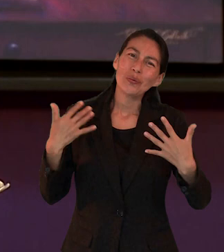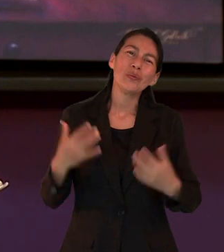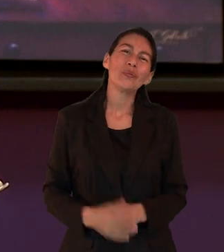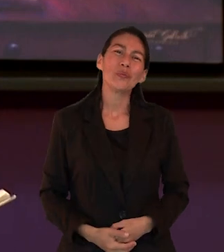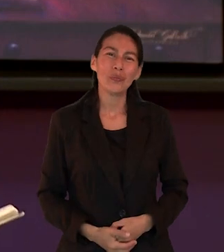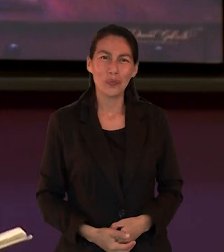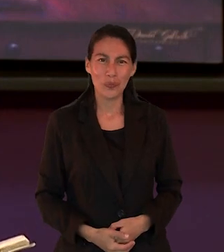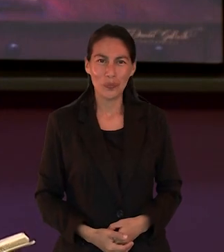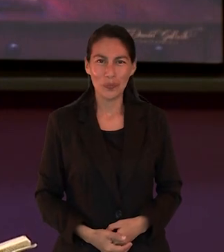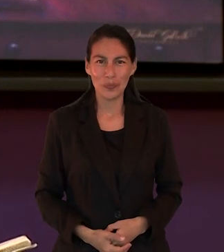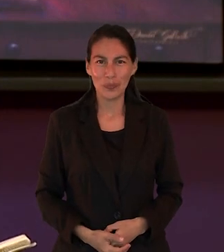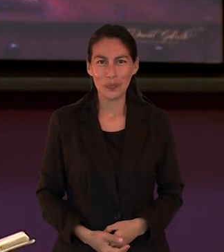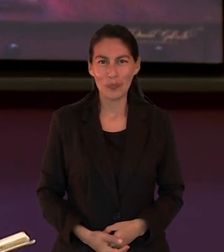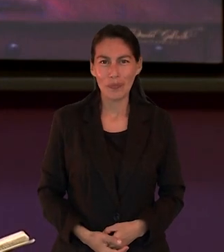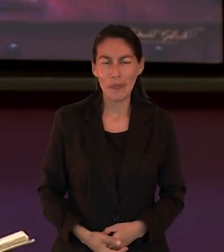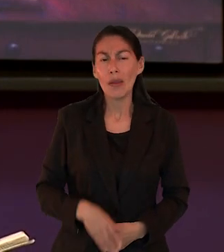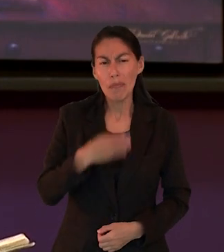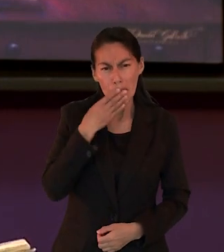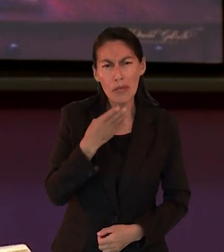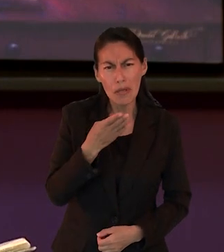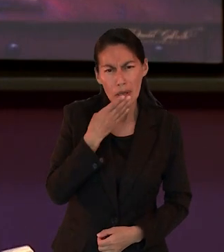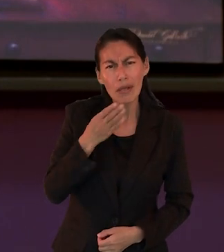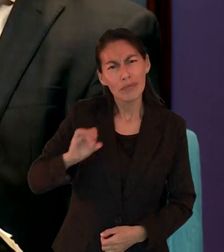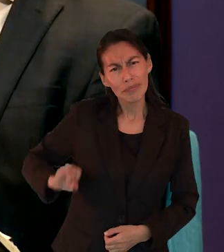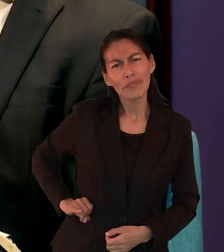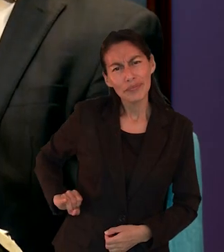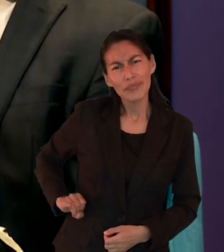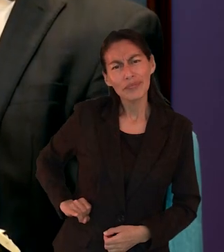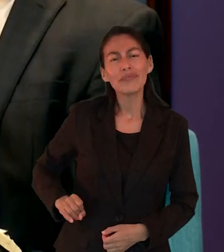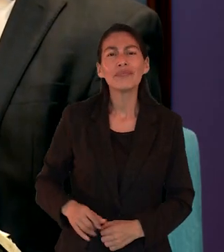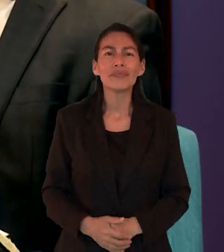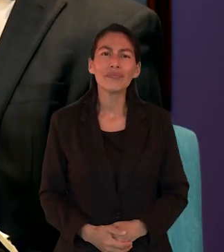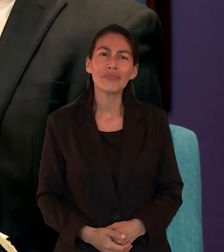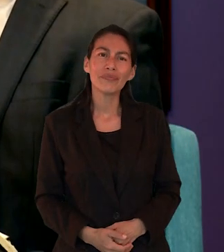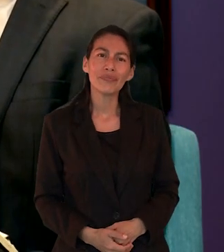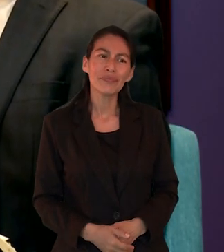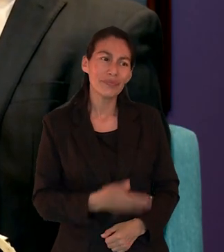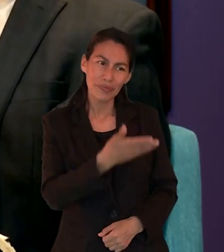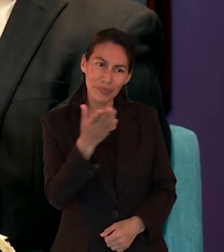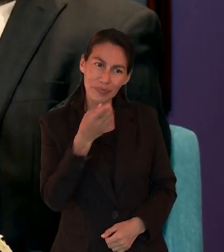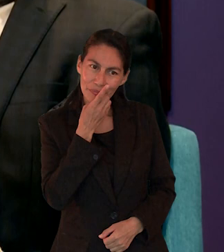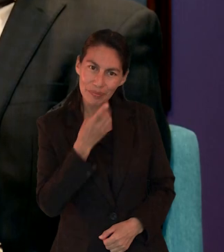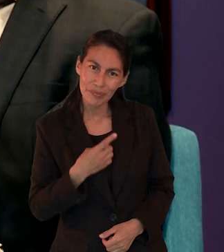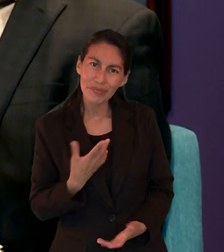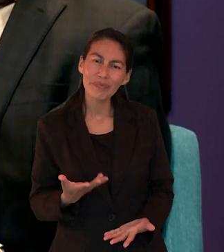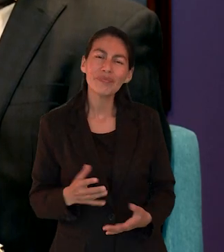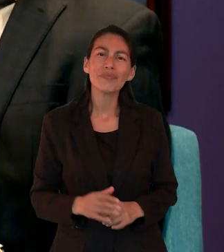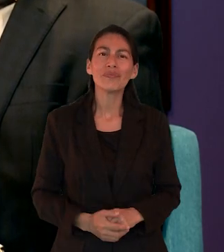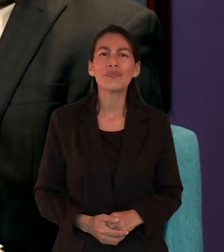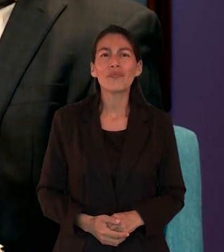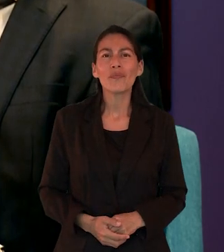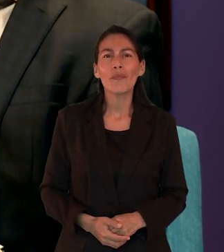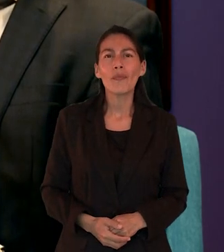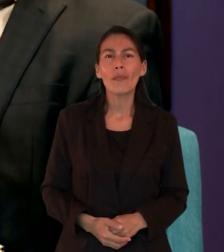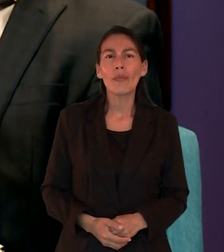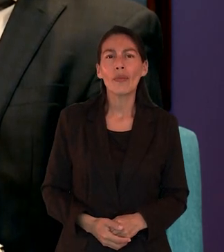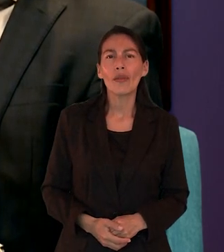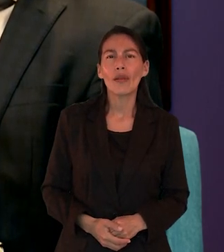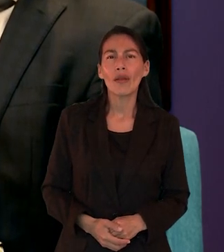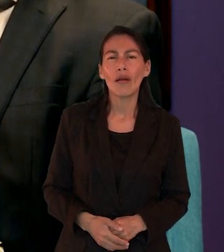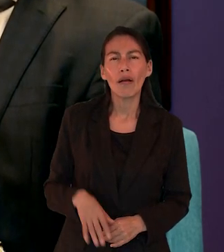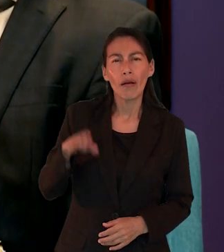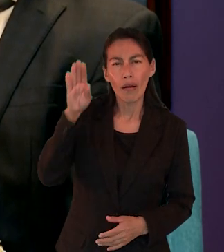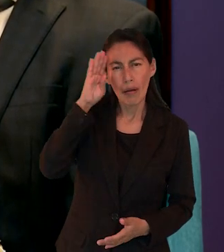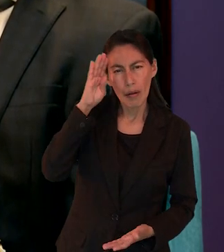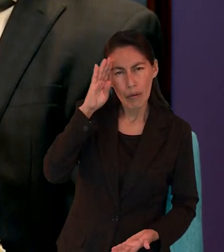mansiones celestiales. Muy bien muy interesantes comentarios y de hecho el tomar